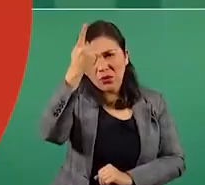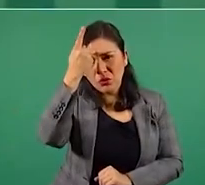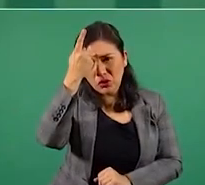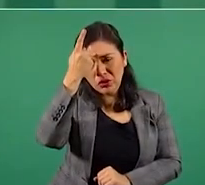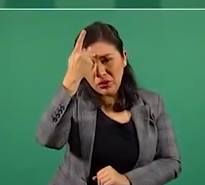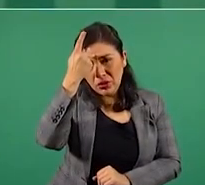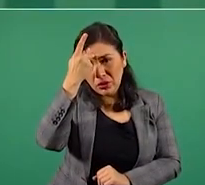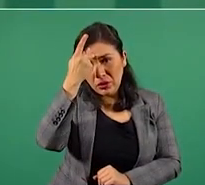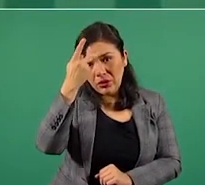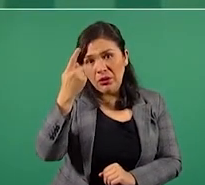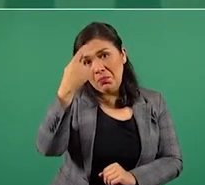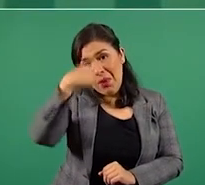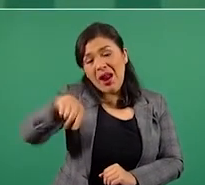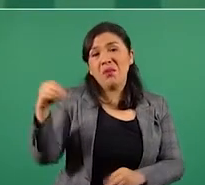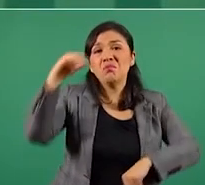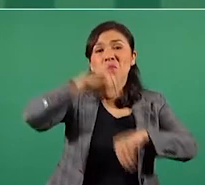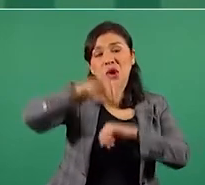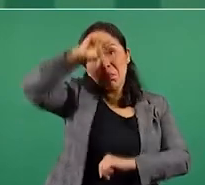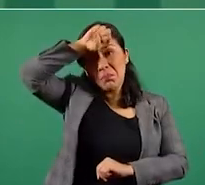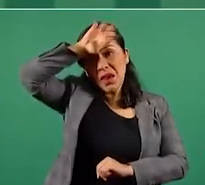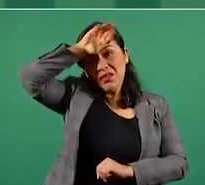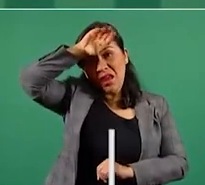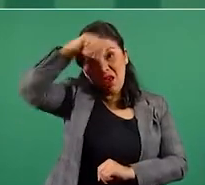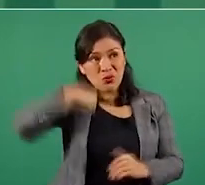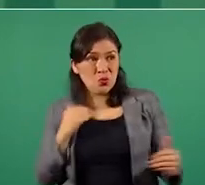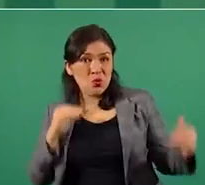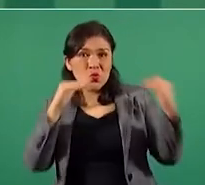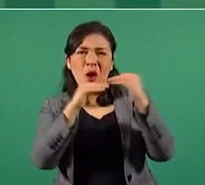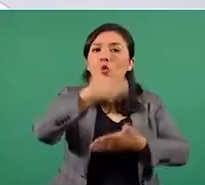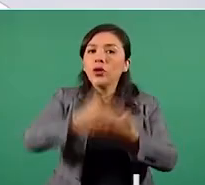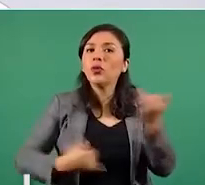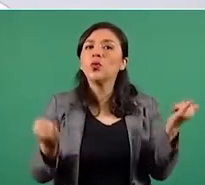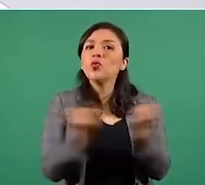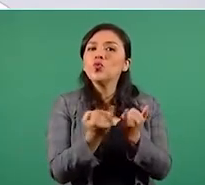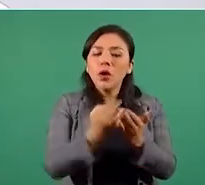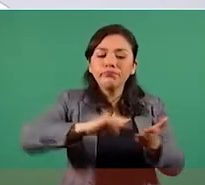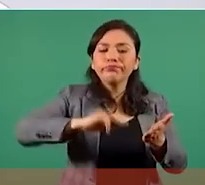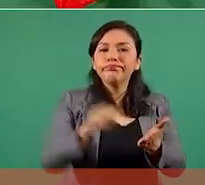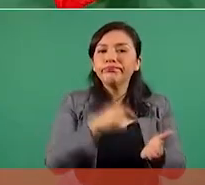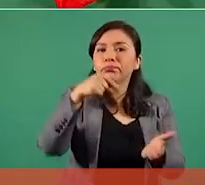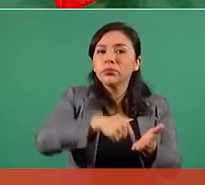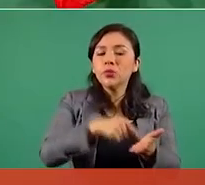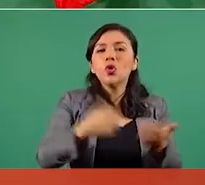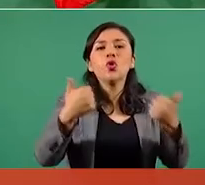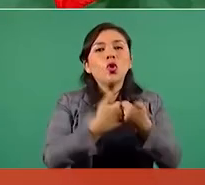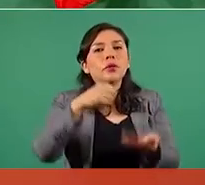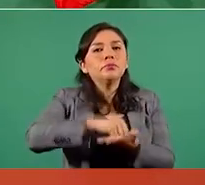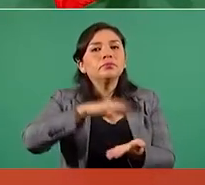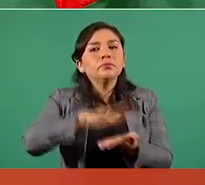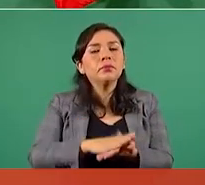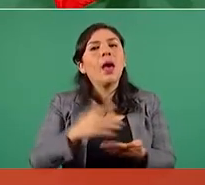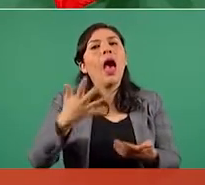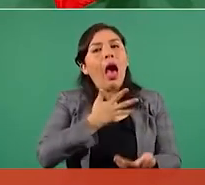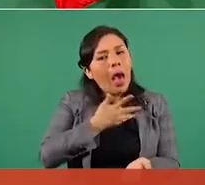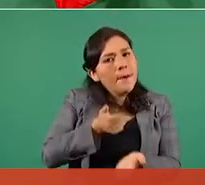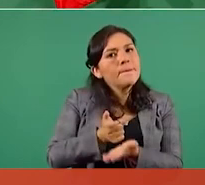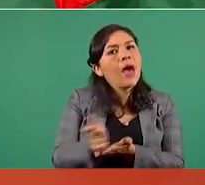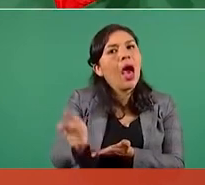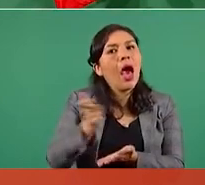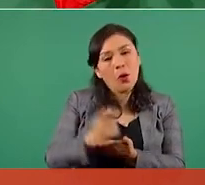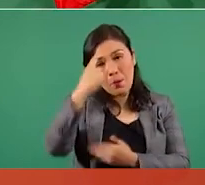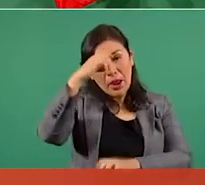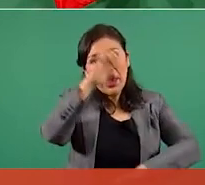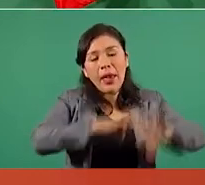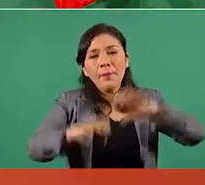para la explotación minera. O sea, no te adelantes. De los que se tiene el registro de los pagos efectuados de la